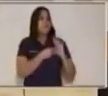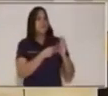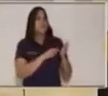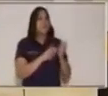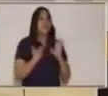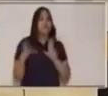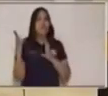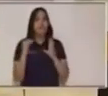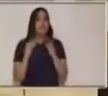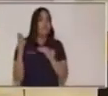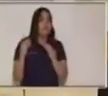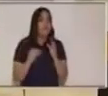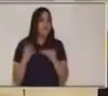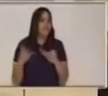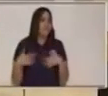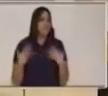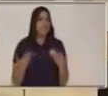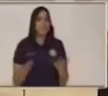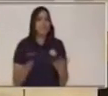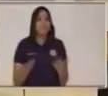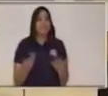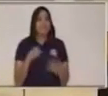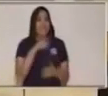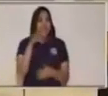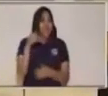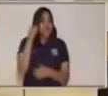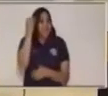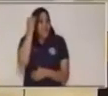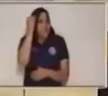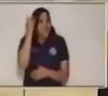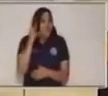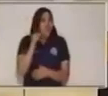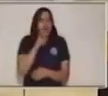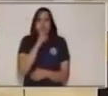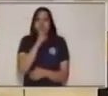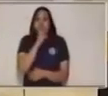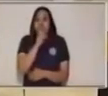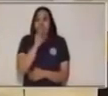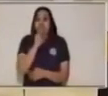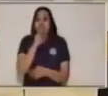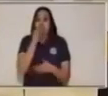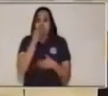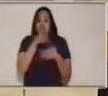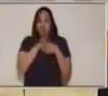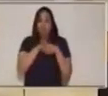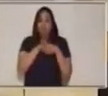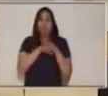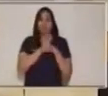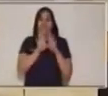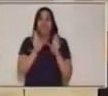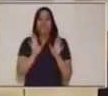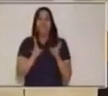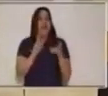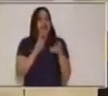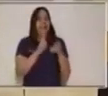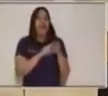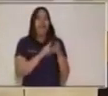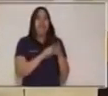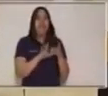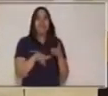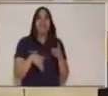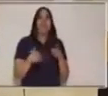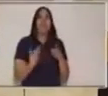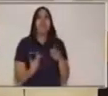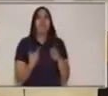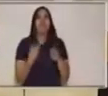palabra conversación? Si lo tienes, no lo digas todavía. Guárdalo para ti. Ahora, vamos a la